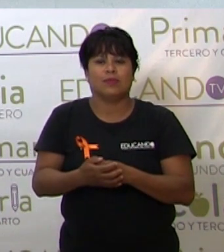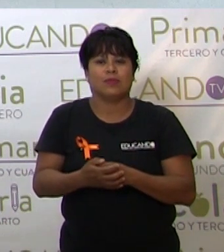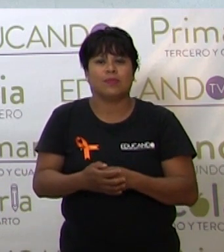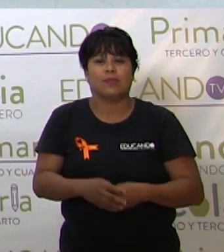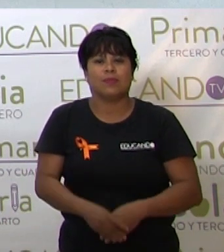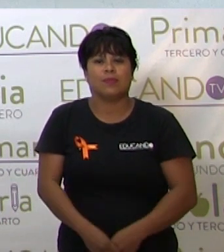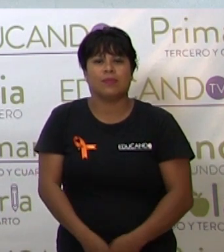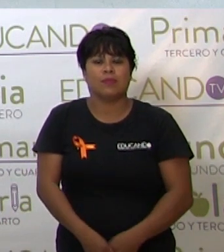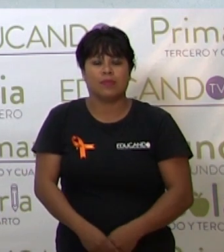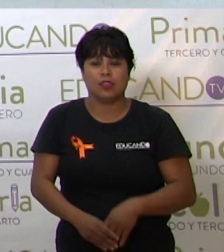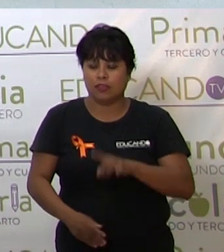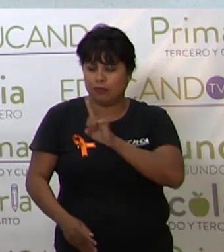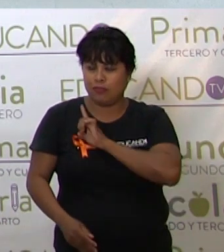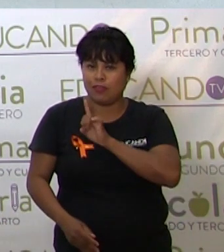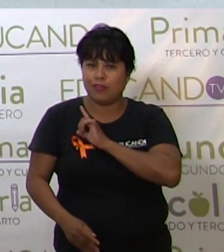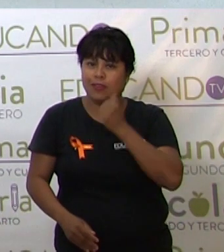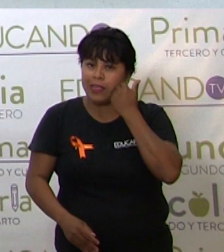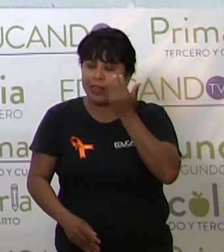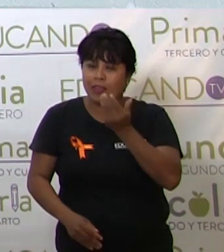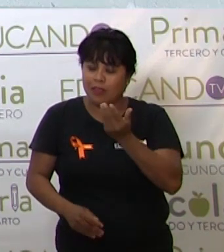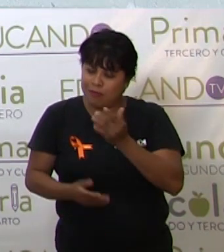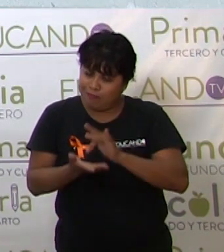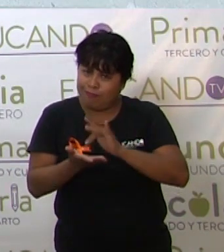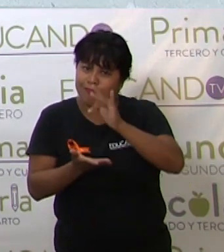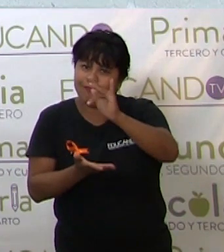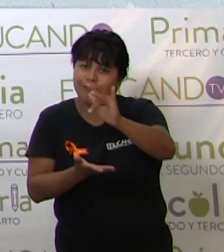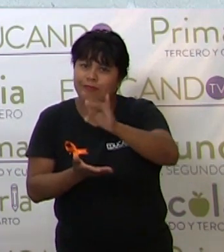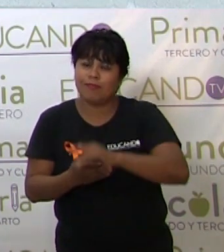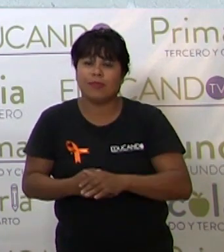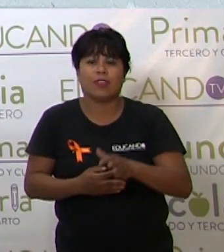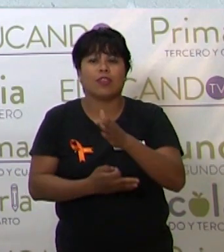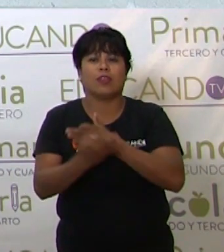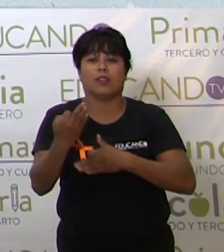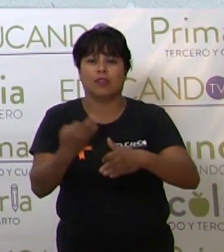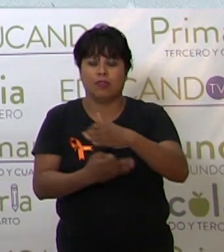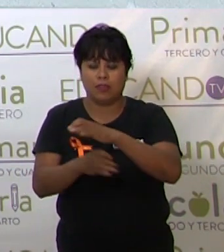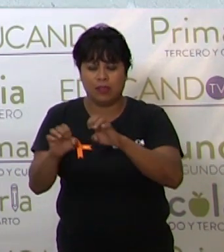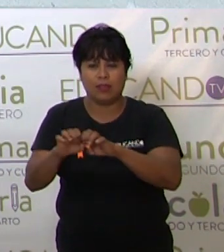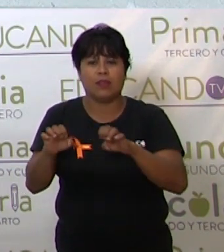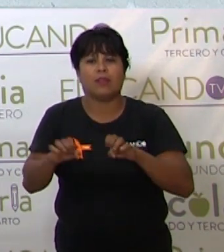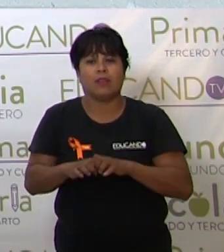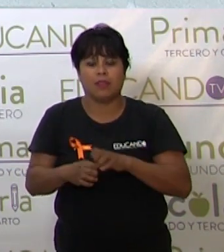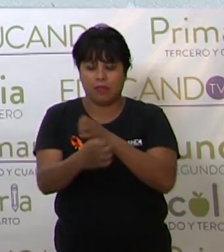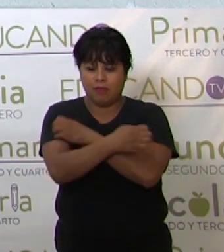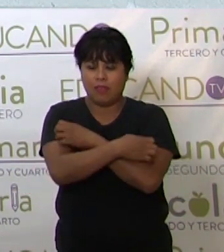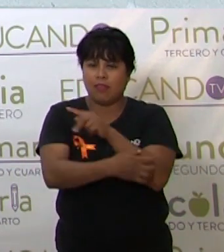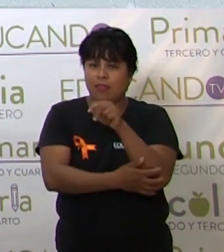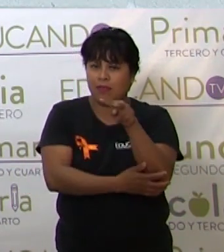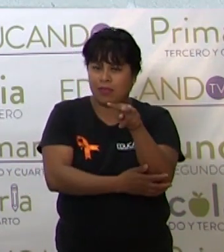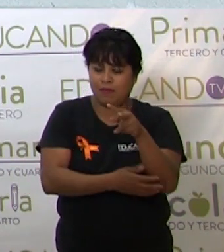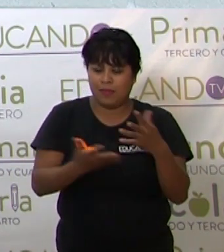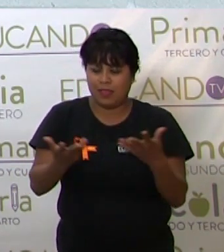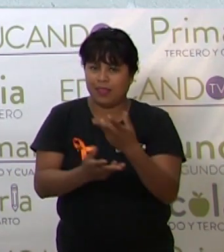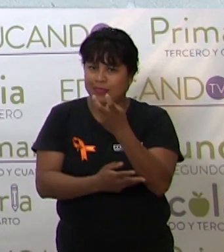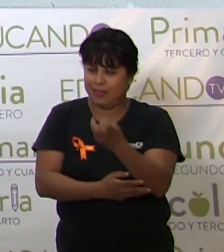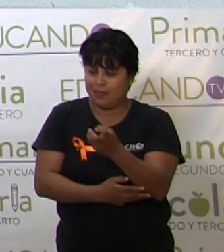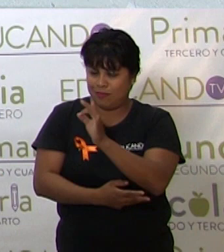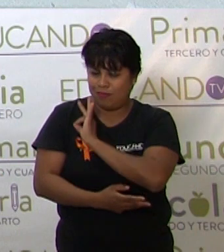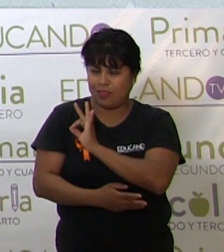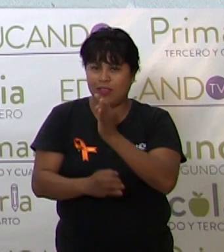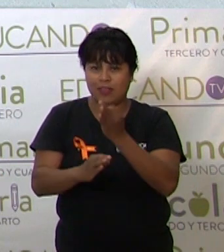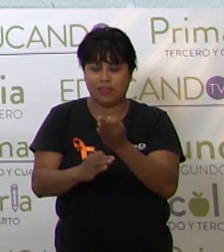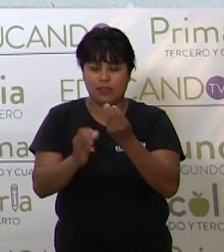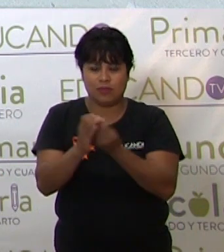es todo. Solo me queda darle las gracias a todo el equipo de Educando TV que hace posible estos